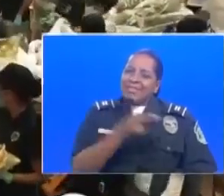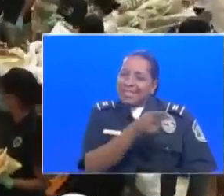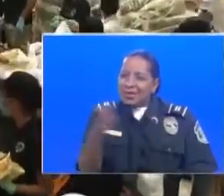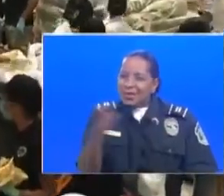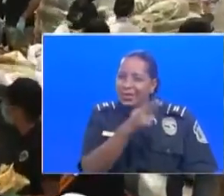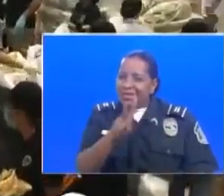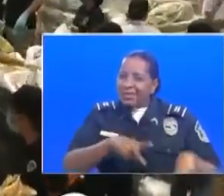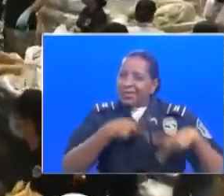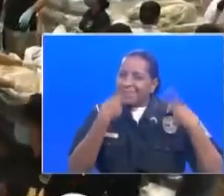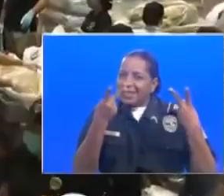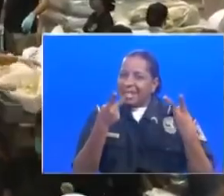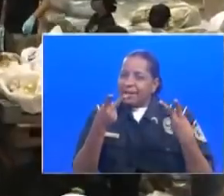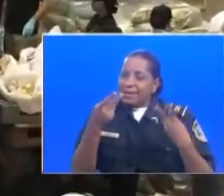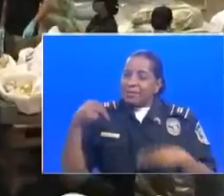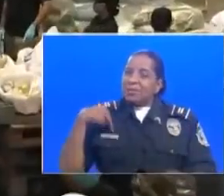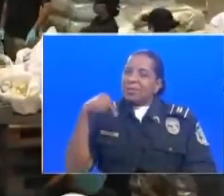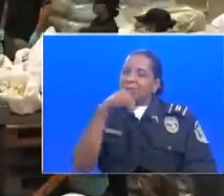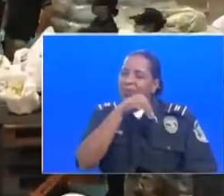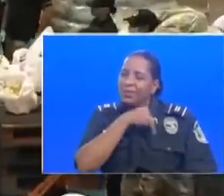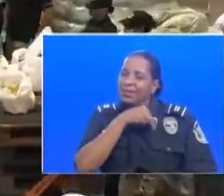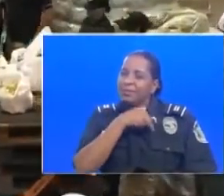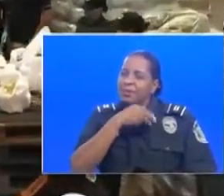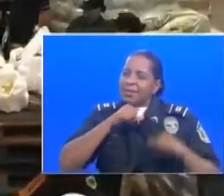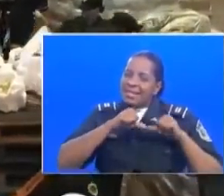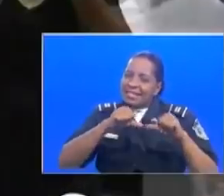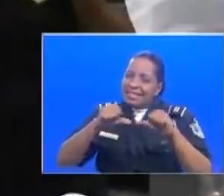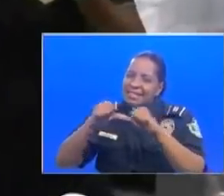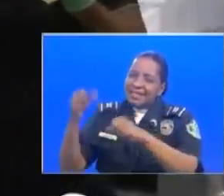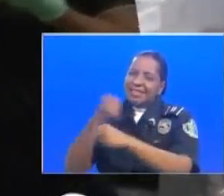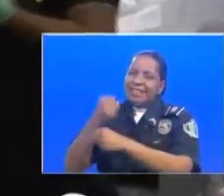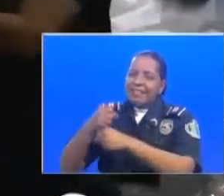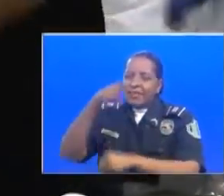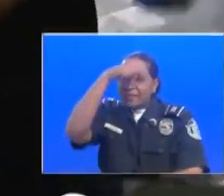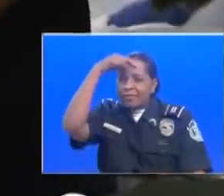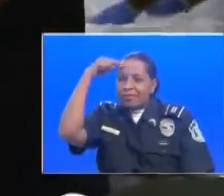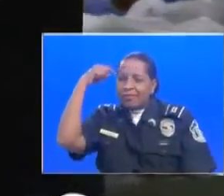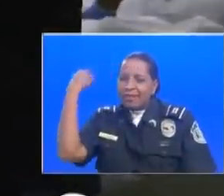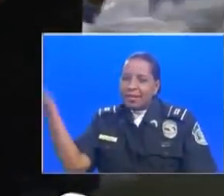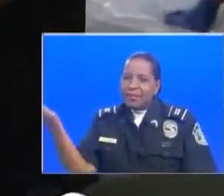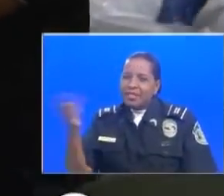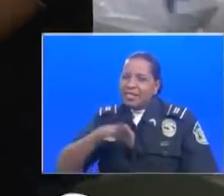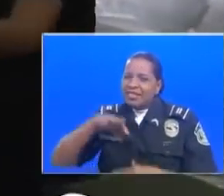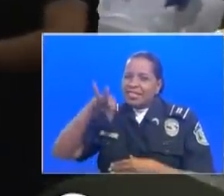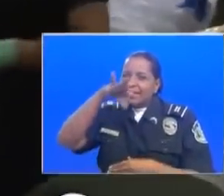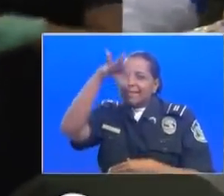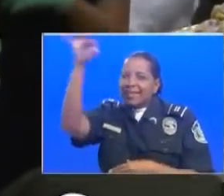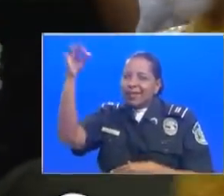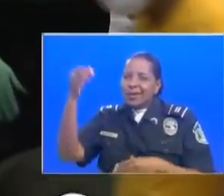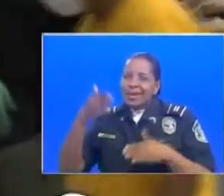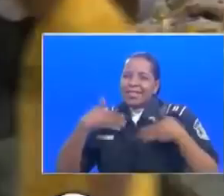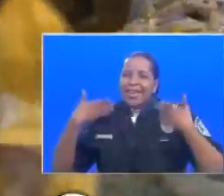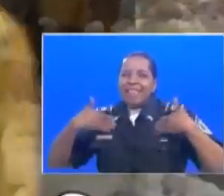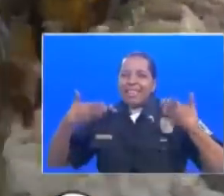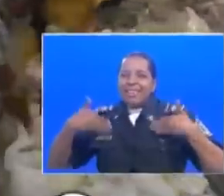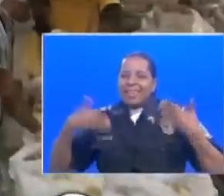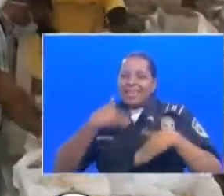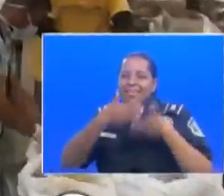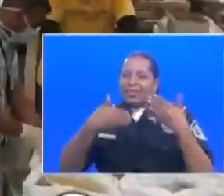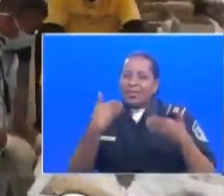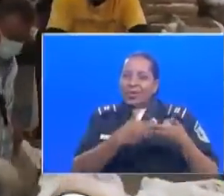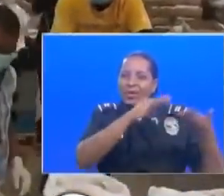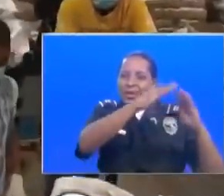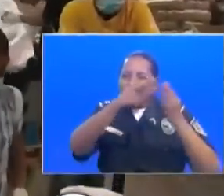ustedes. Que nosotros tenemos que mantener ese espíritu de alegría en todos los hogares